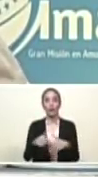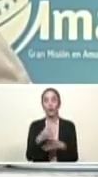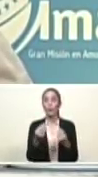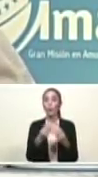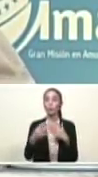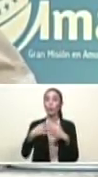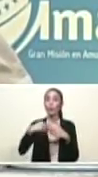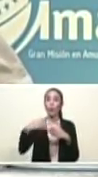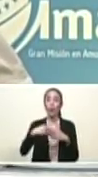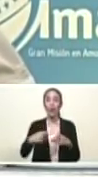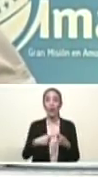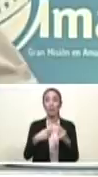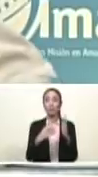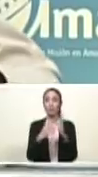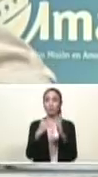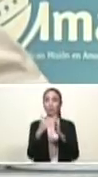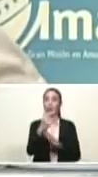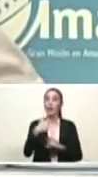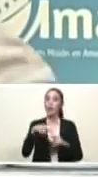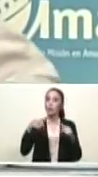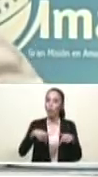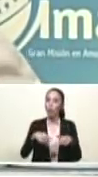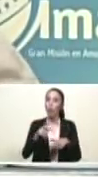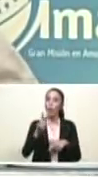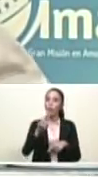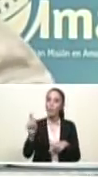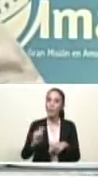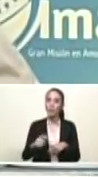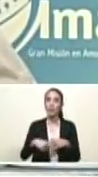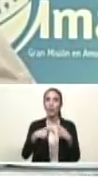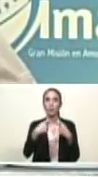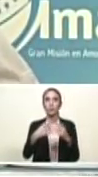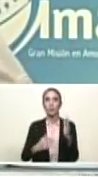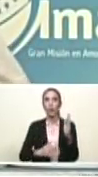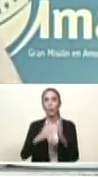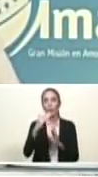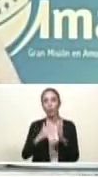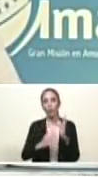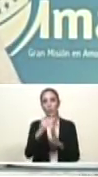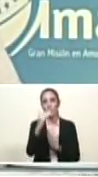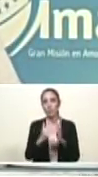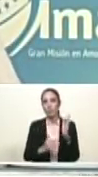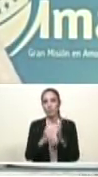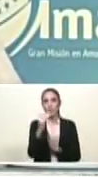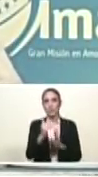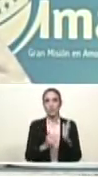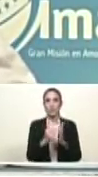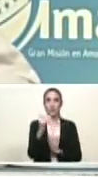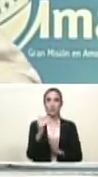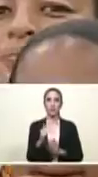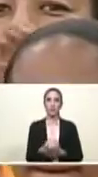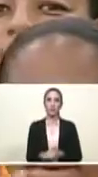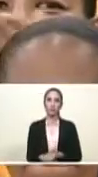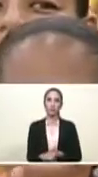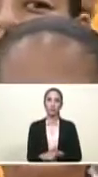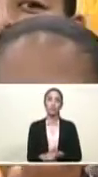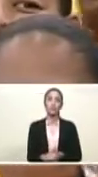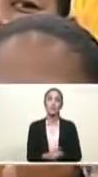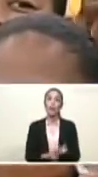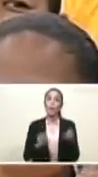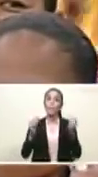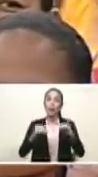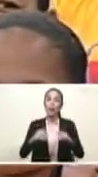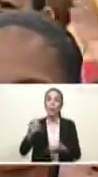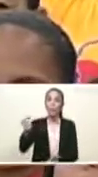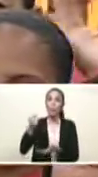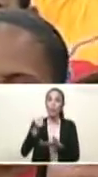dólar criminal. Pero yo estoy cada dos meses, aumento, aumento, aumento, y además voy complementando con los bonos mensuales,